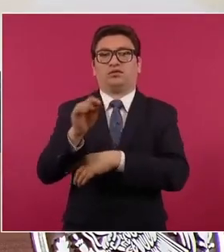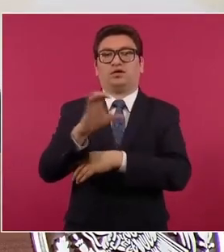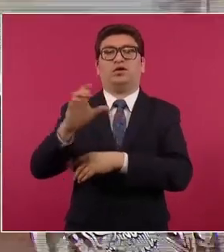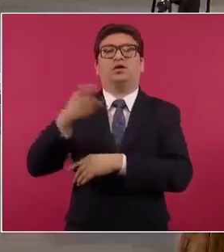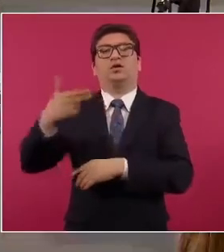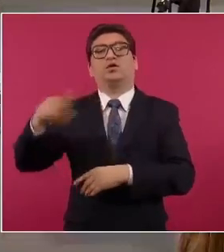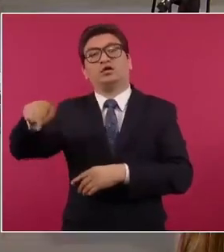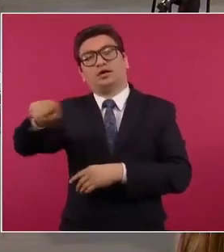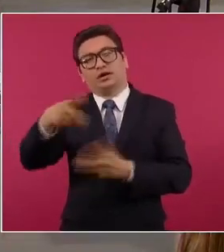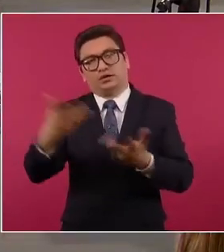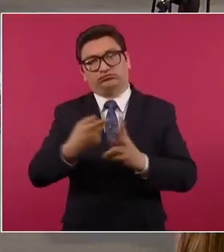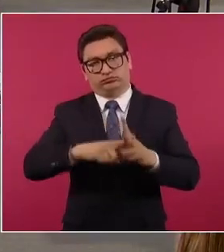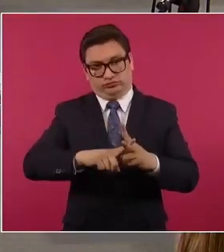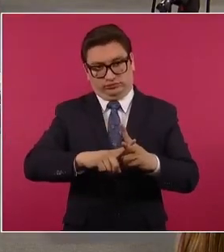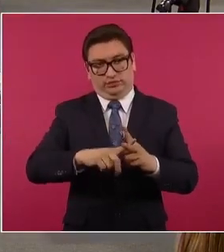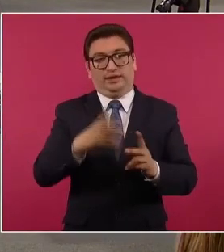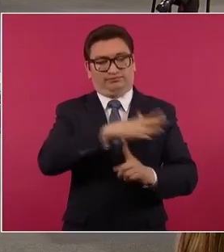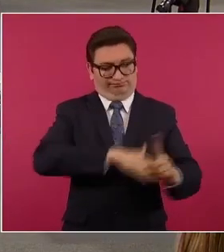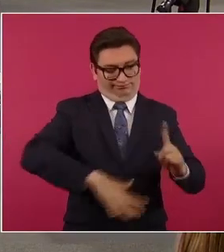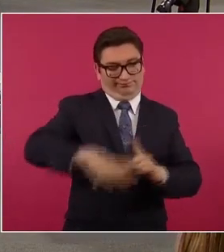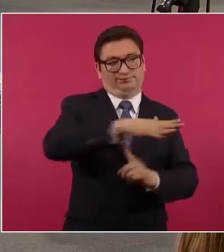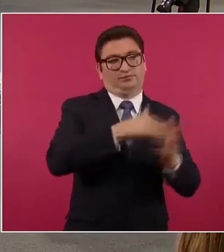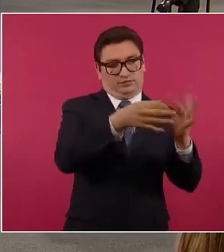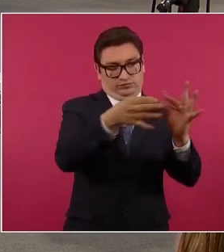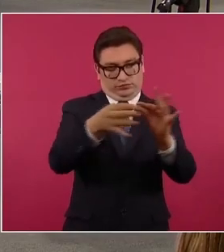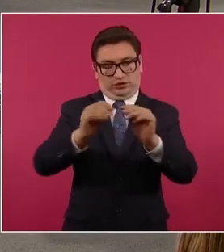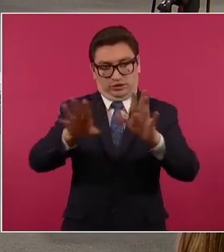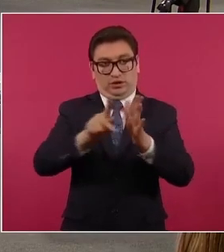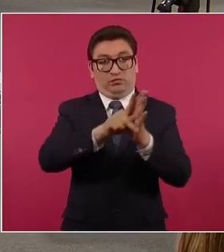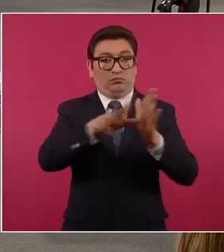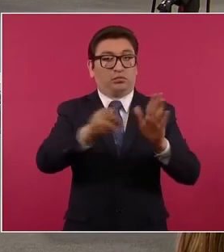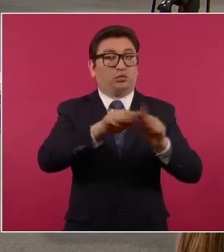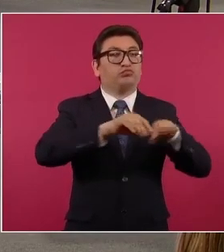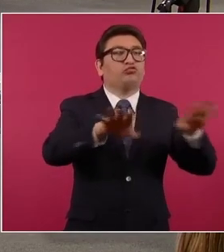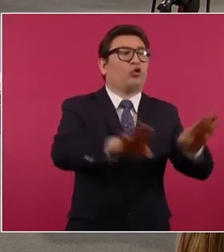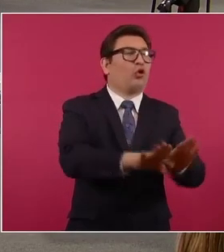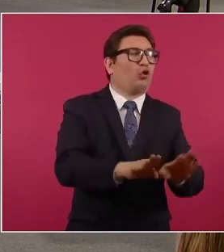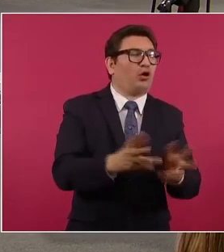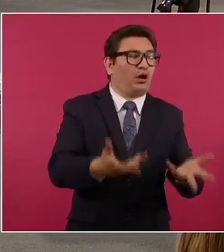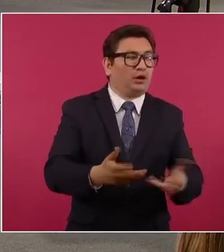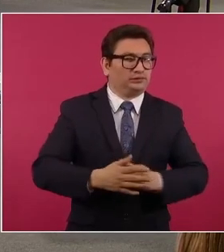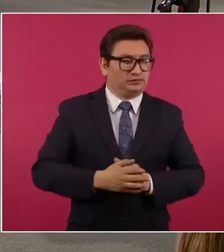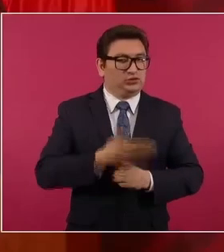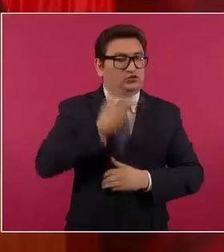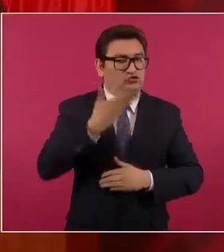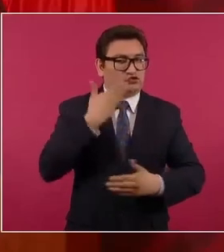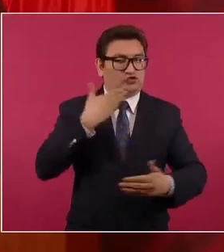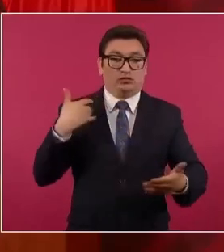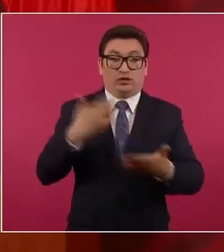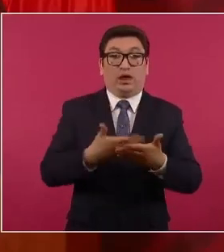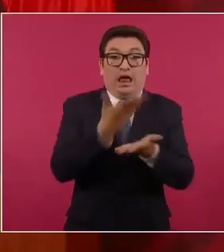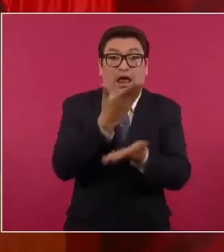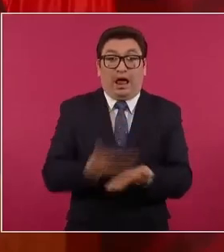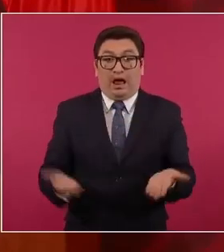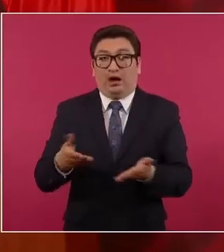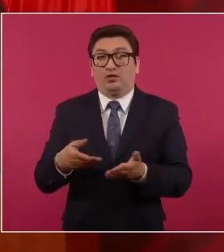Bueno, pues como habíamos señalado, los medios de comunicación a lo largo de estos siete meses